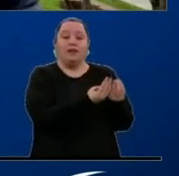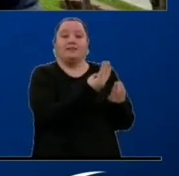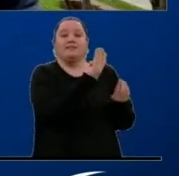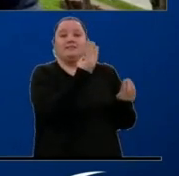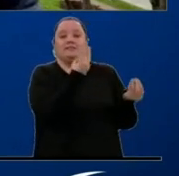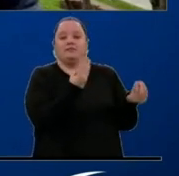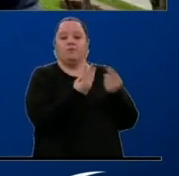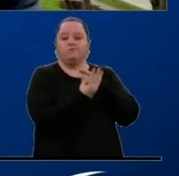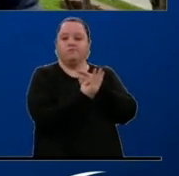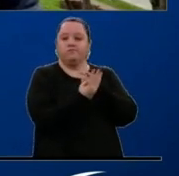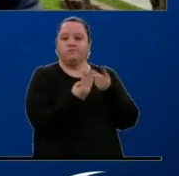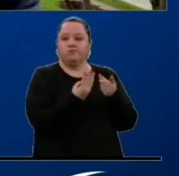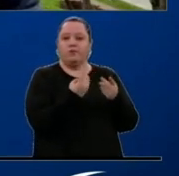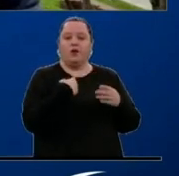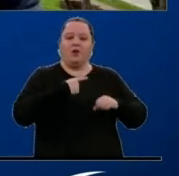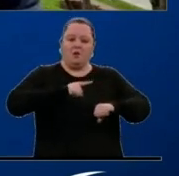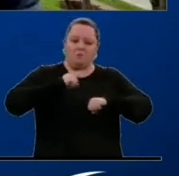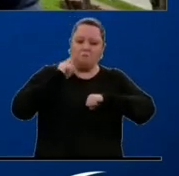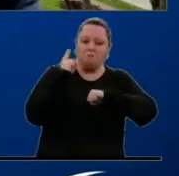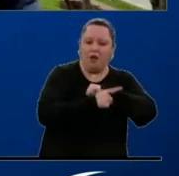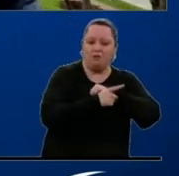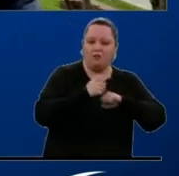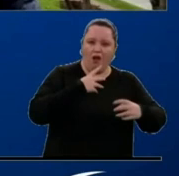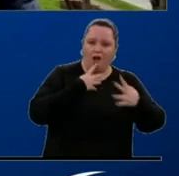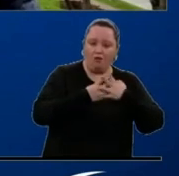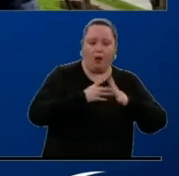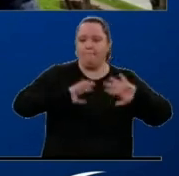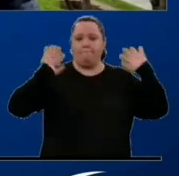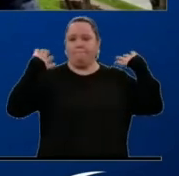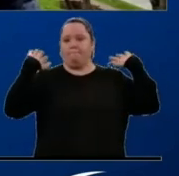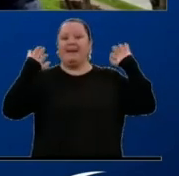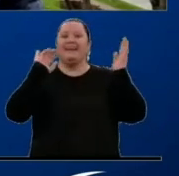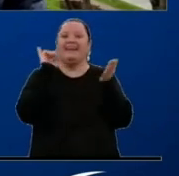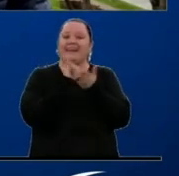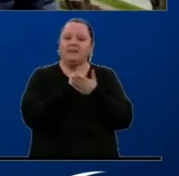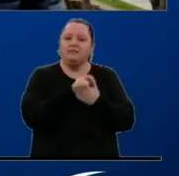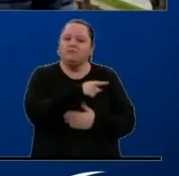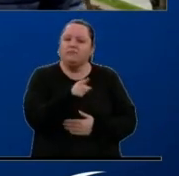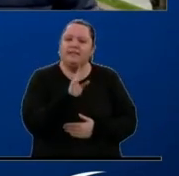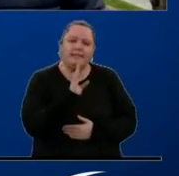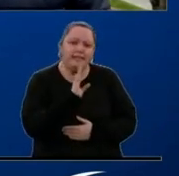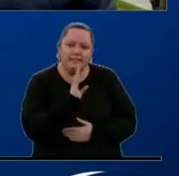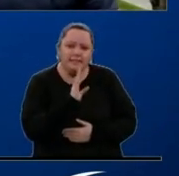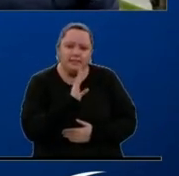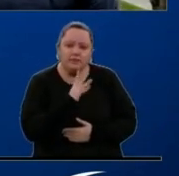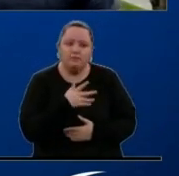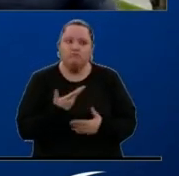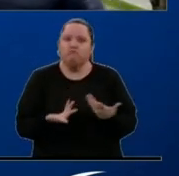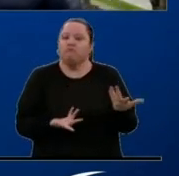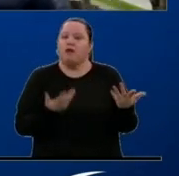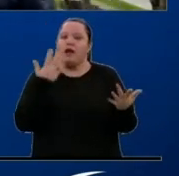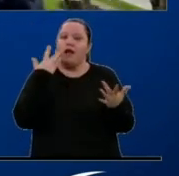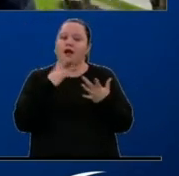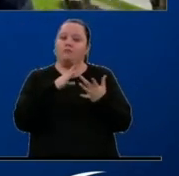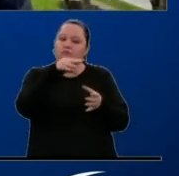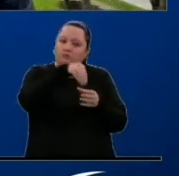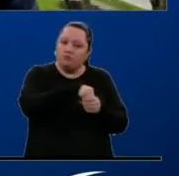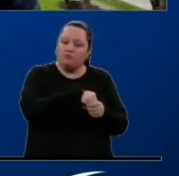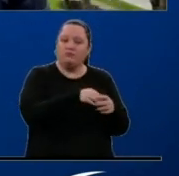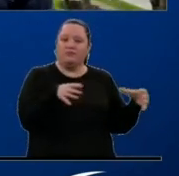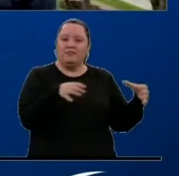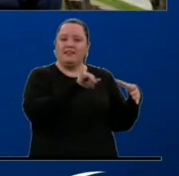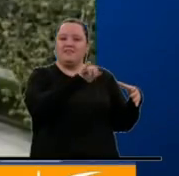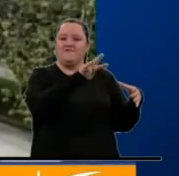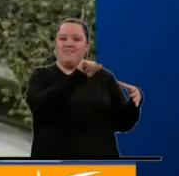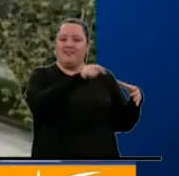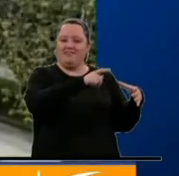se levantan sus órdenes de captura. ¿Sabe usted quiénes son estas personas y qué arraigo tienen dentro del grupo de Iván Mordisco?